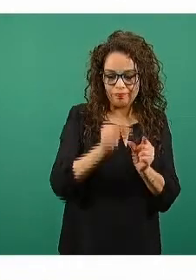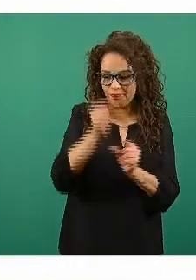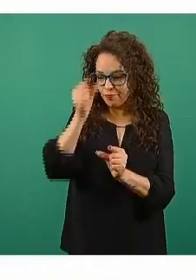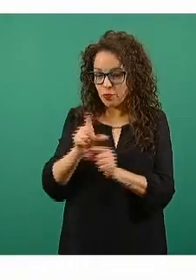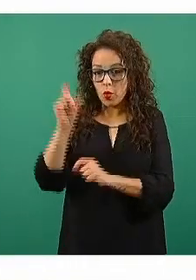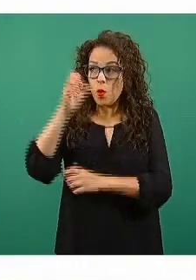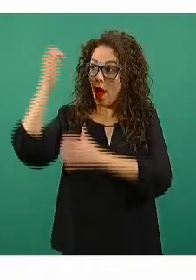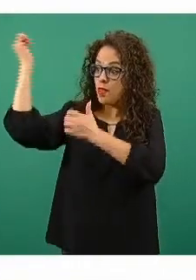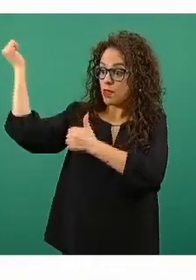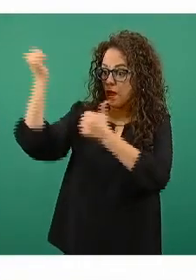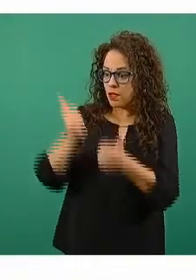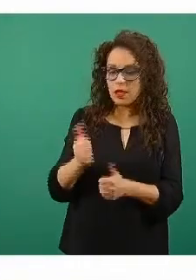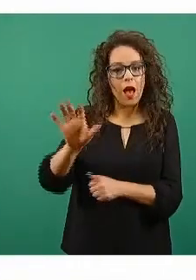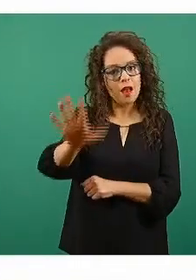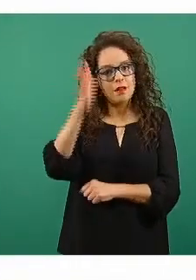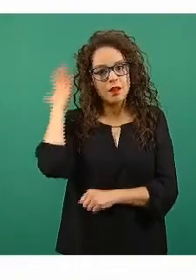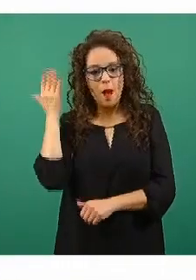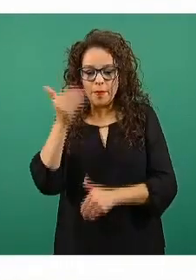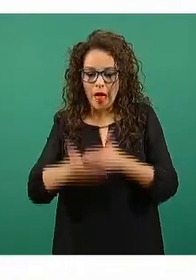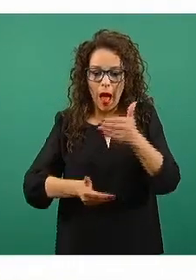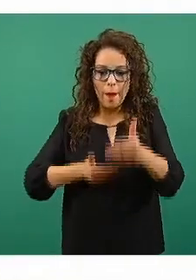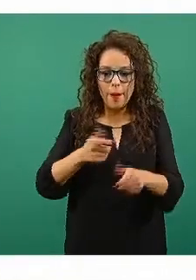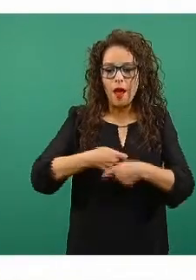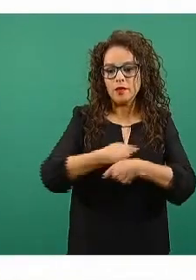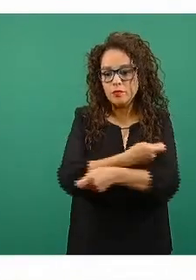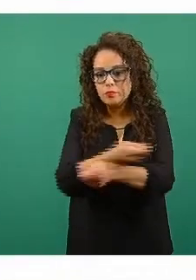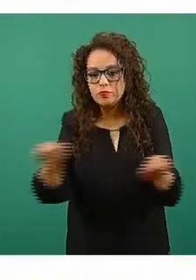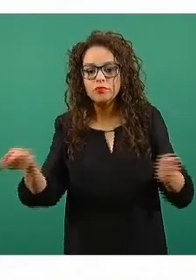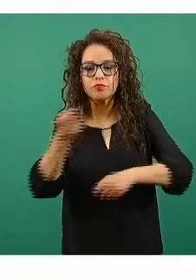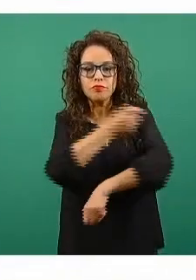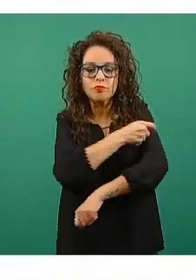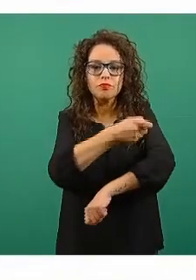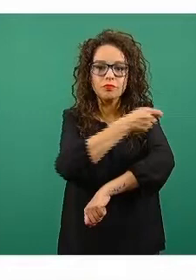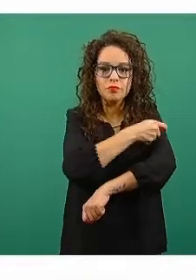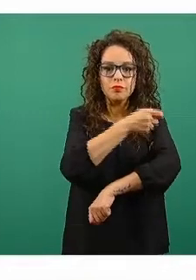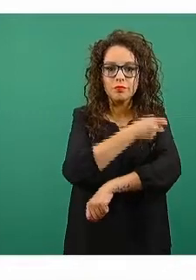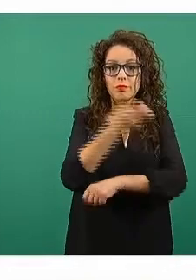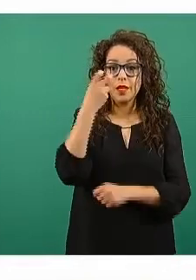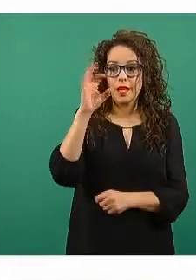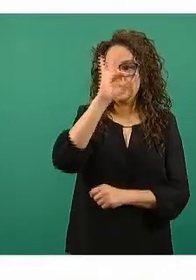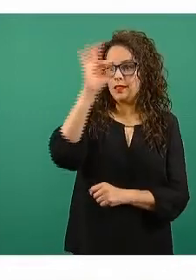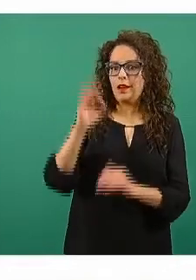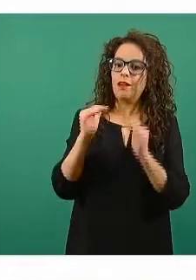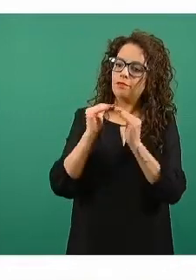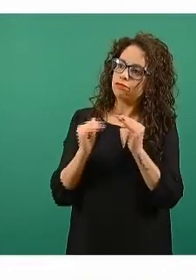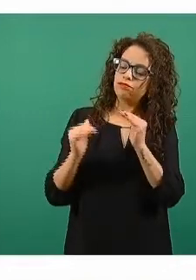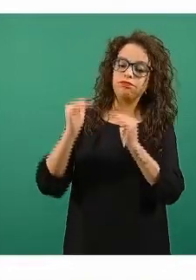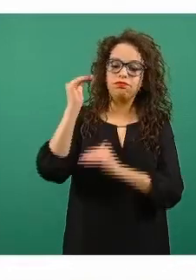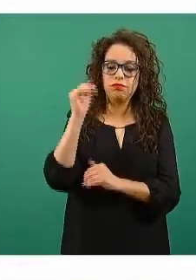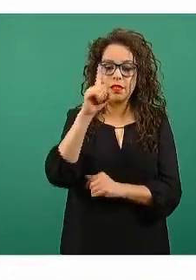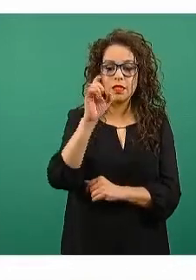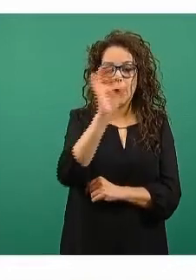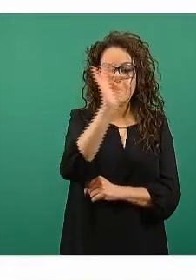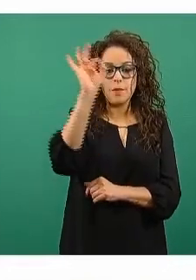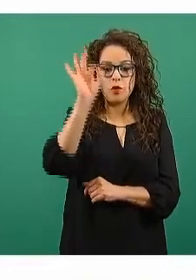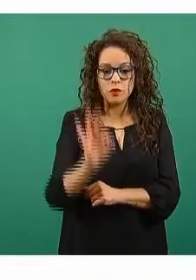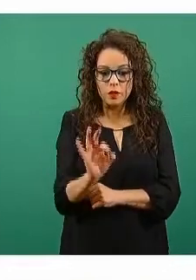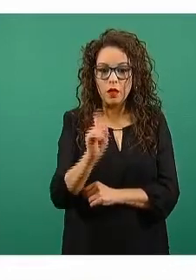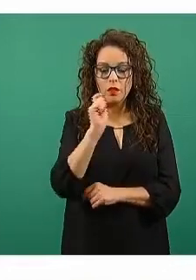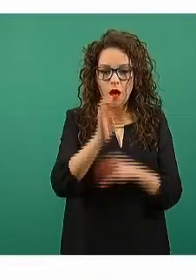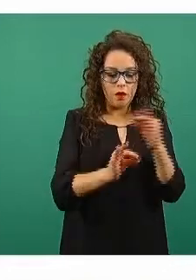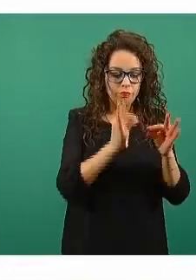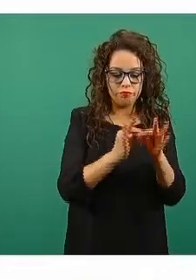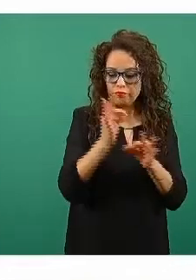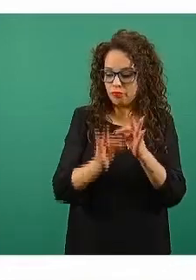dosis, se avanza rápidamente, se alcanzan estos porcentajes, 100 por ciento de seguimiento en